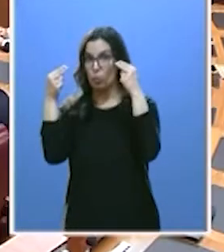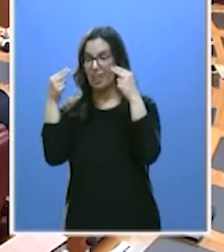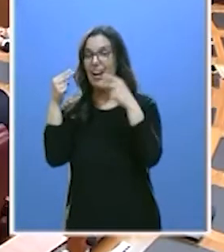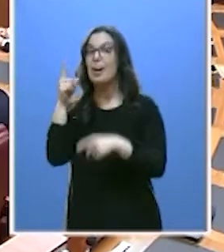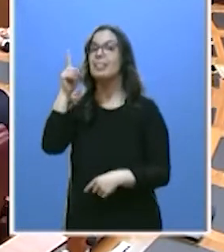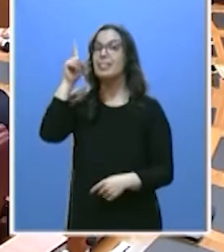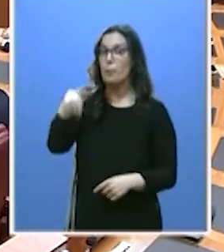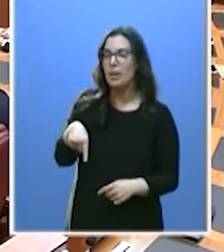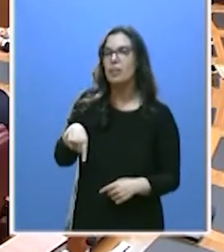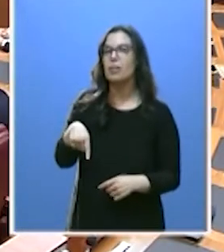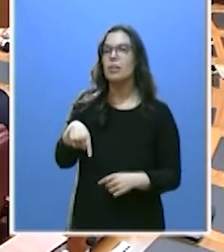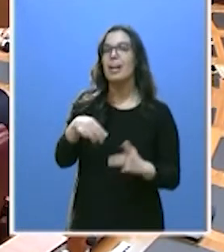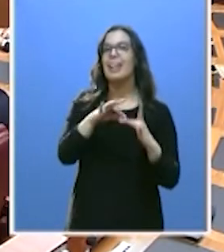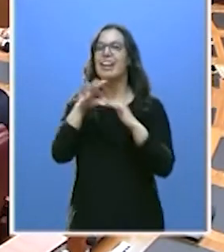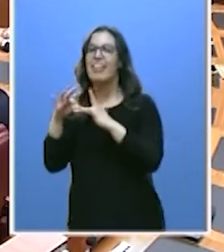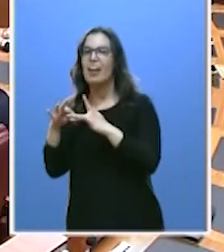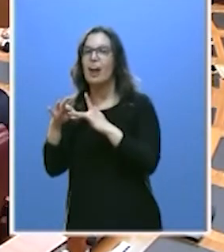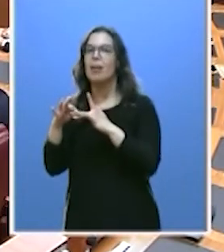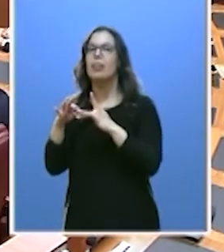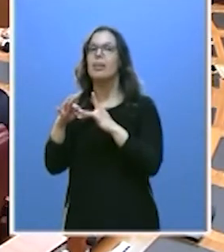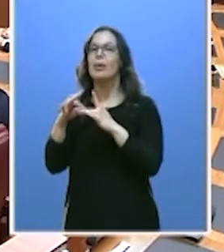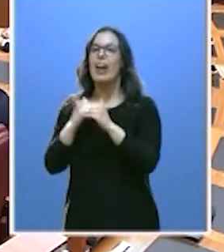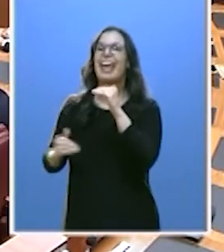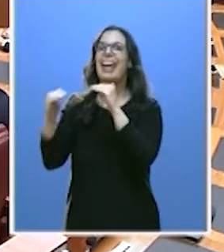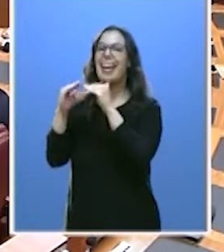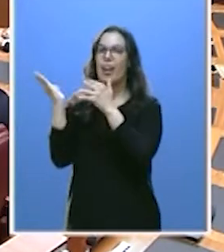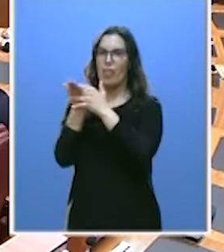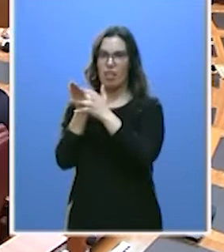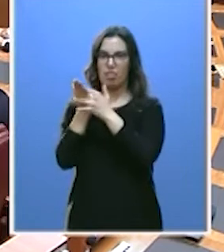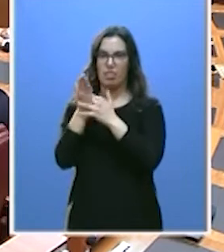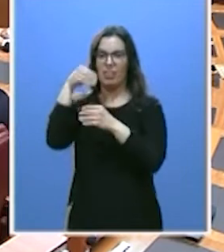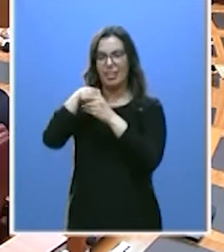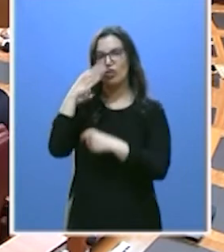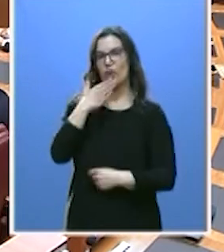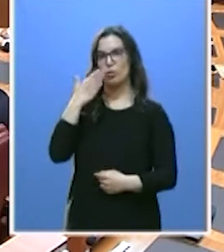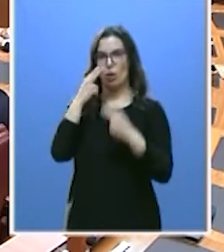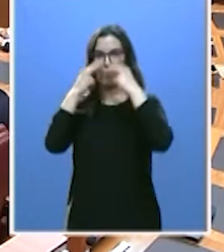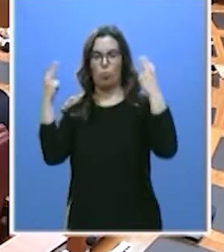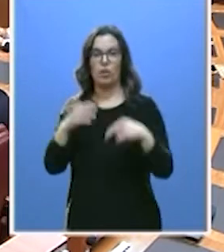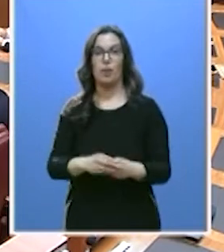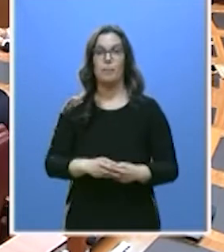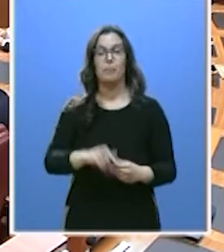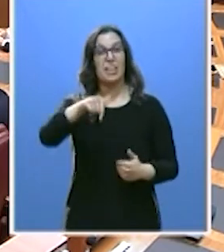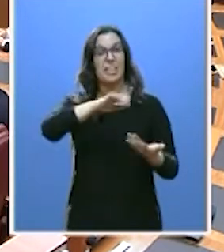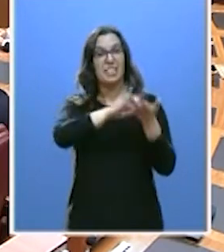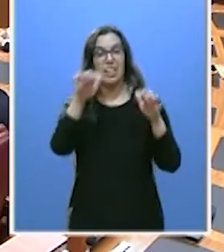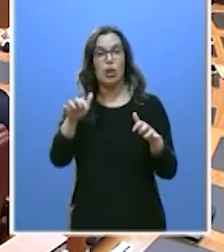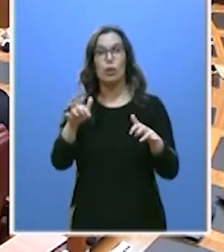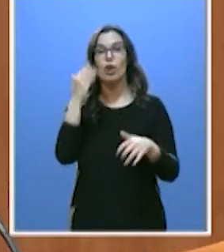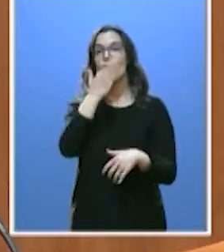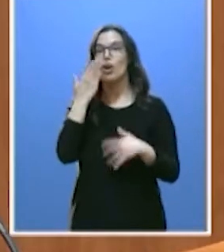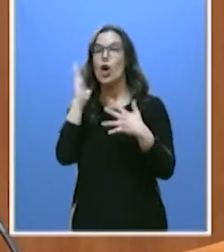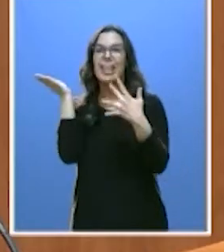los rankings de equidad en nuestra escuela pública. En Castilla y León tenemos la escuela más equitativa